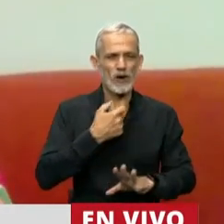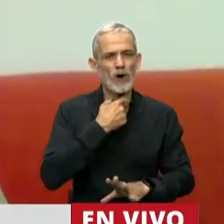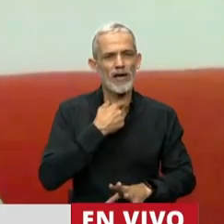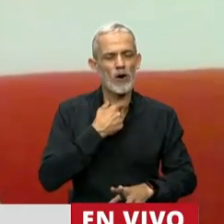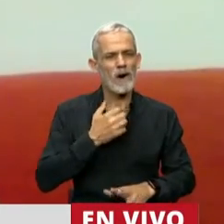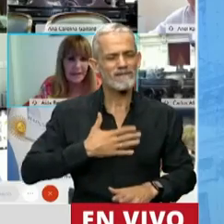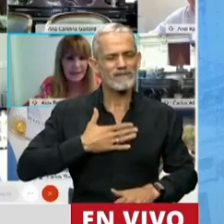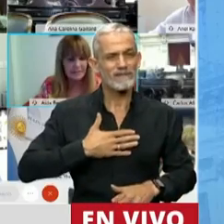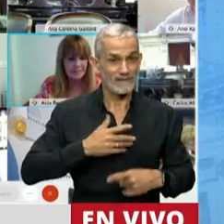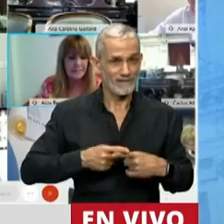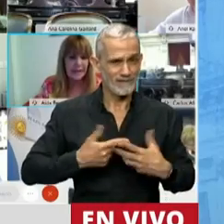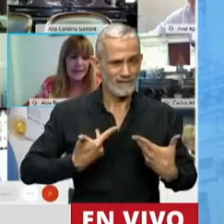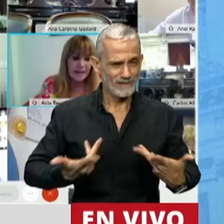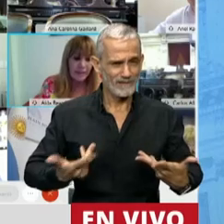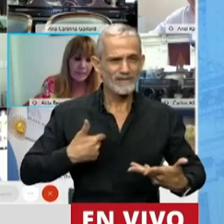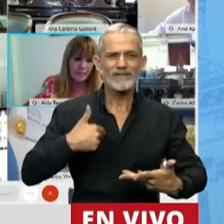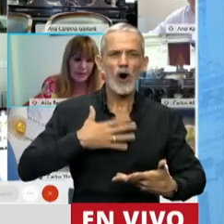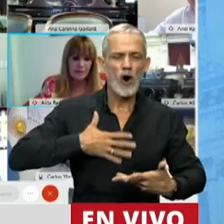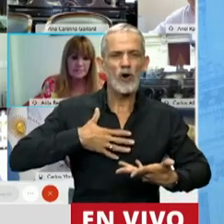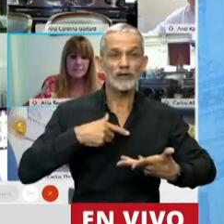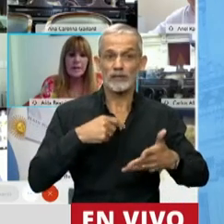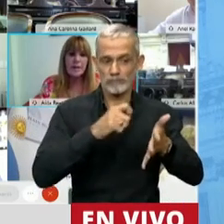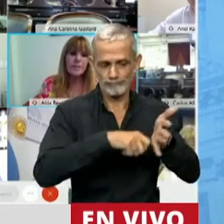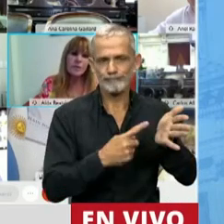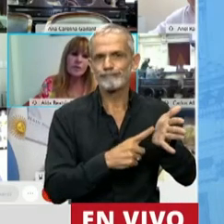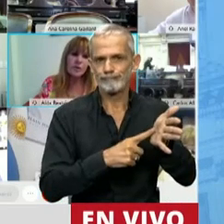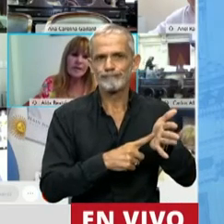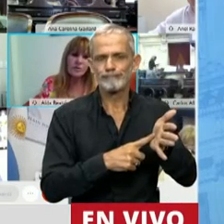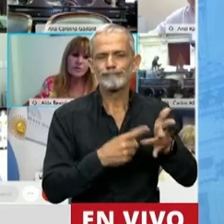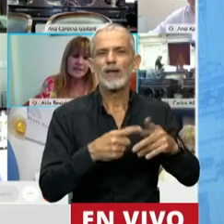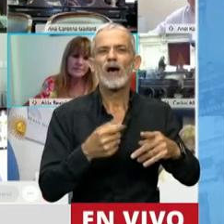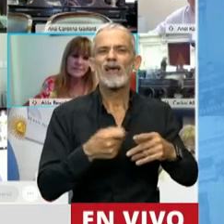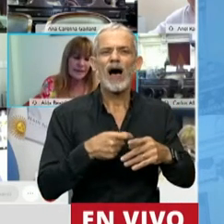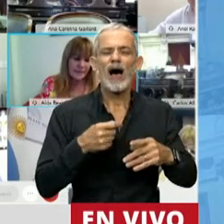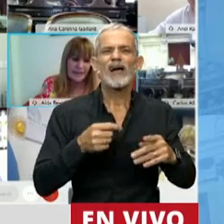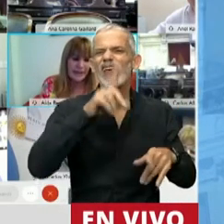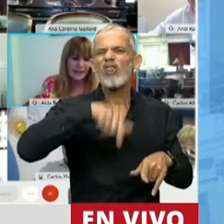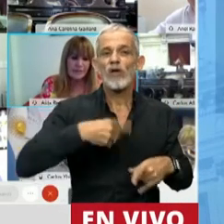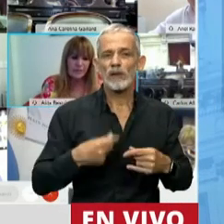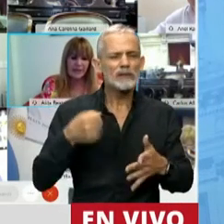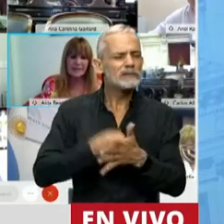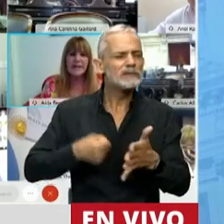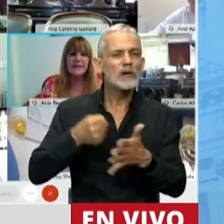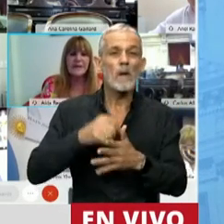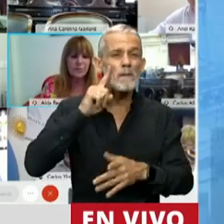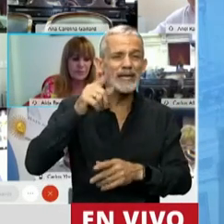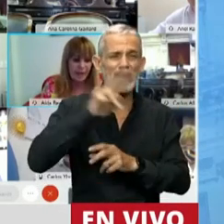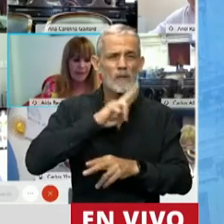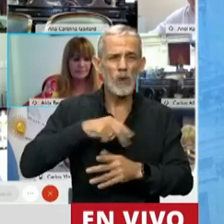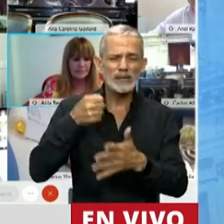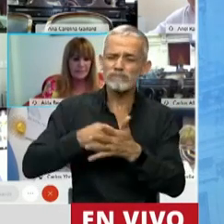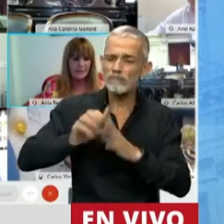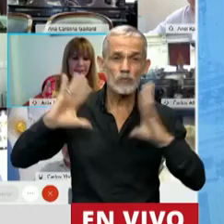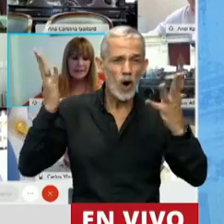celebrar esta herramienta, este convenio, producto de la lucha de miles de mujeres a nivel